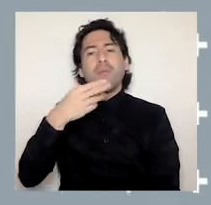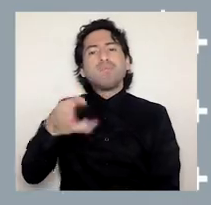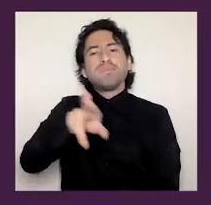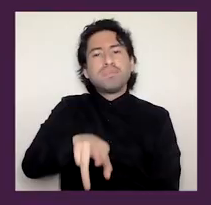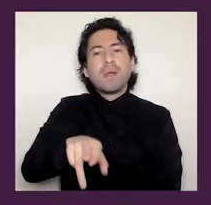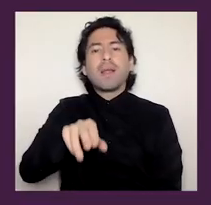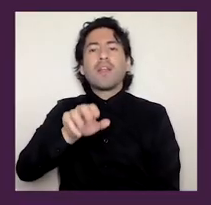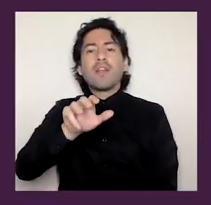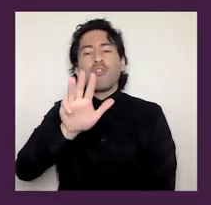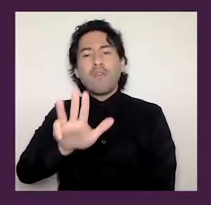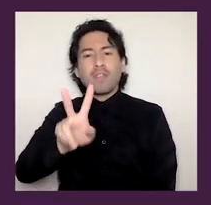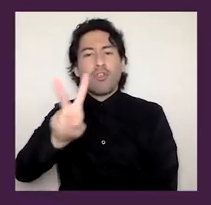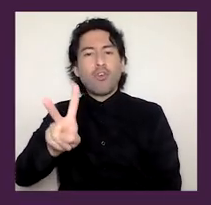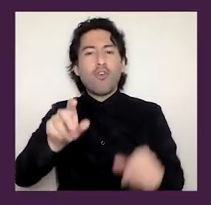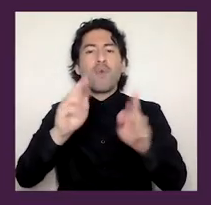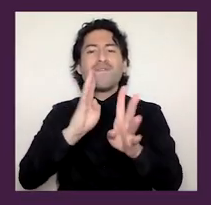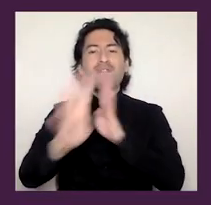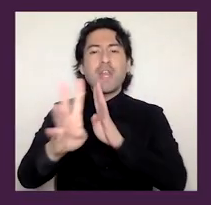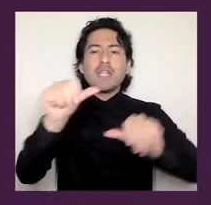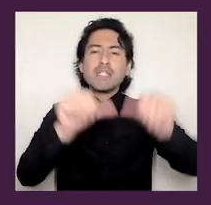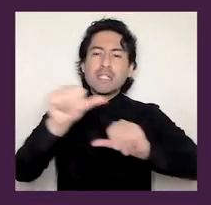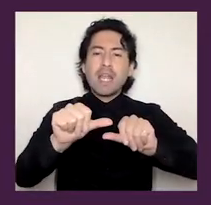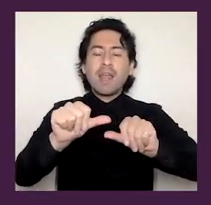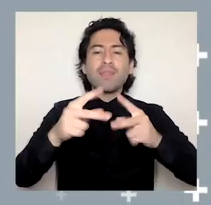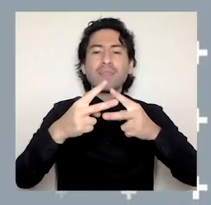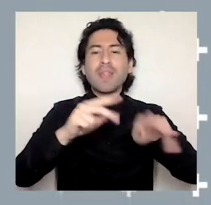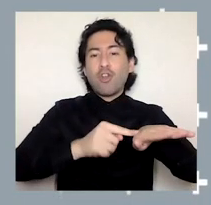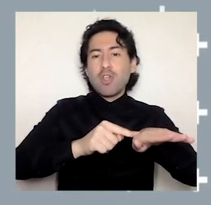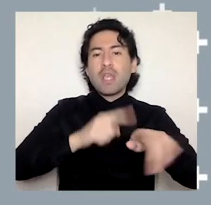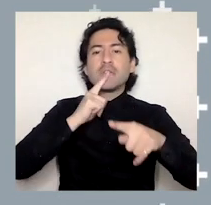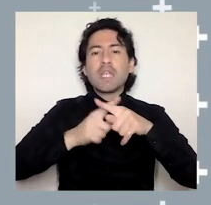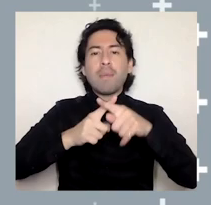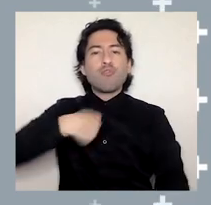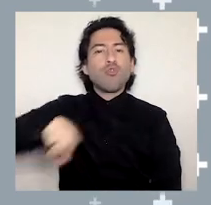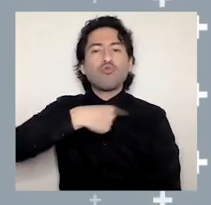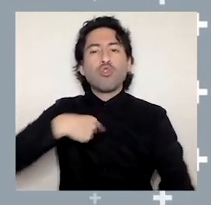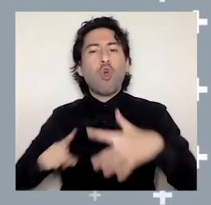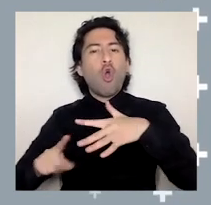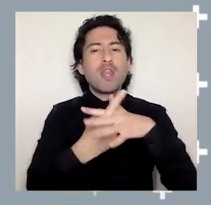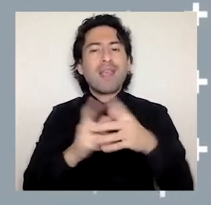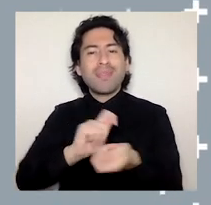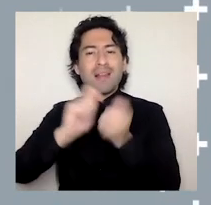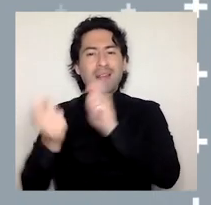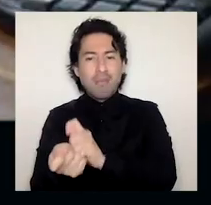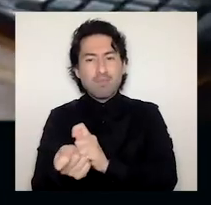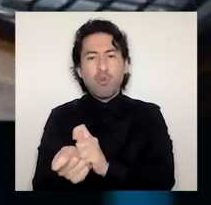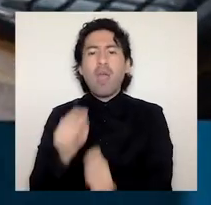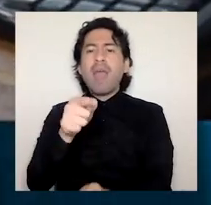número 22 de la Feria de la Ciencia y la Tecnología, denominada Somos el Origen del Cambio,